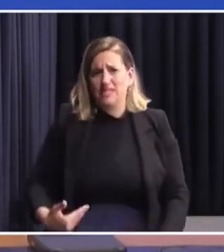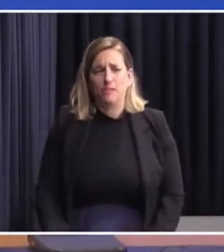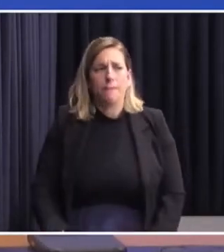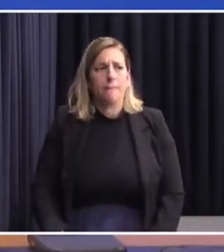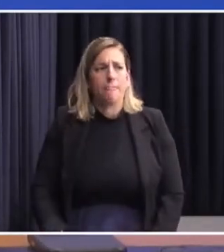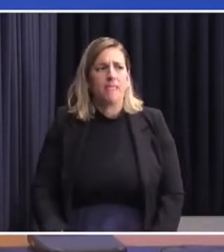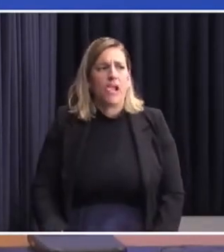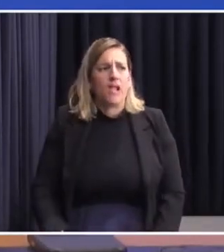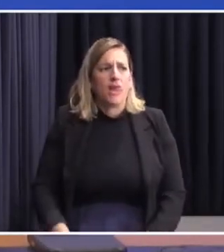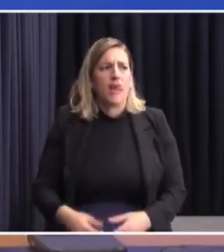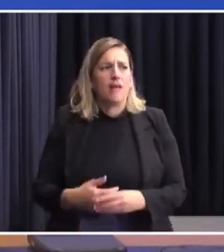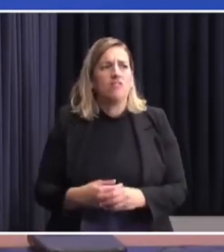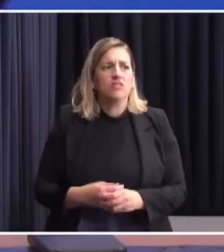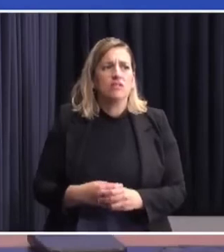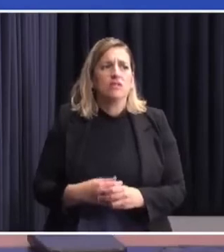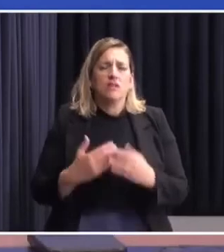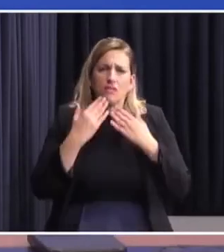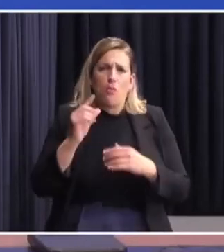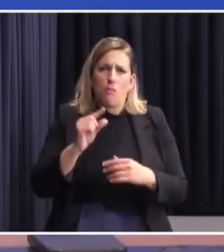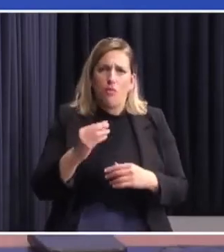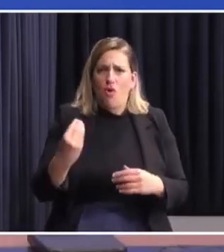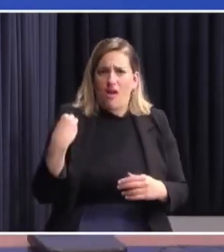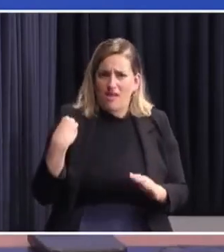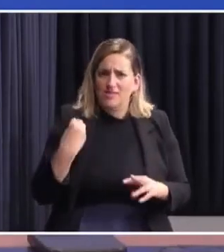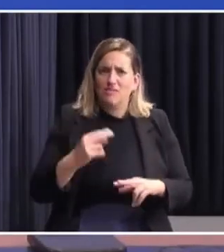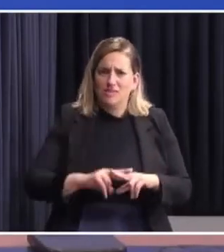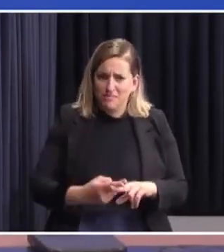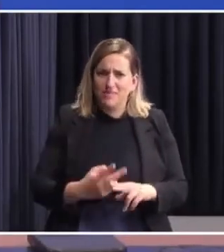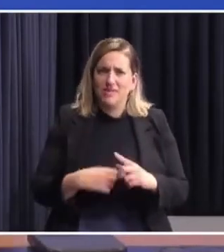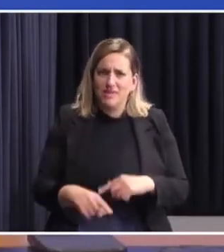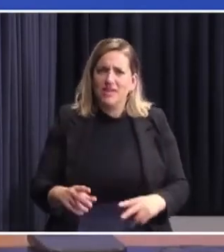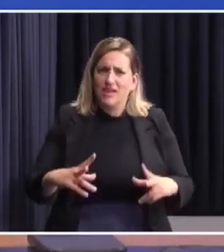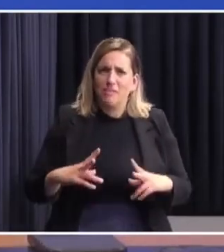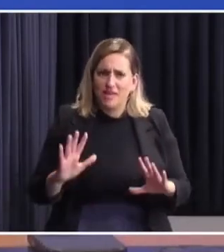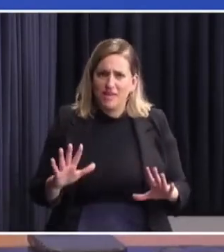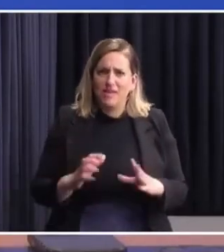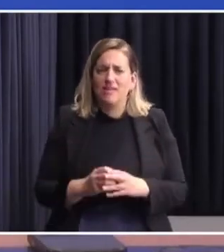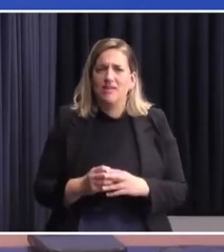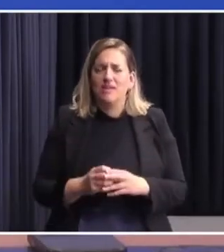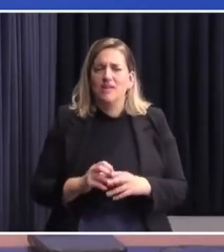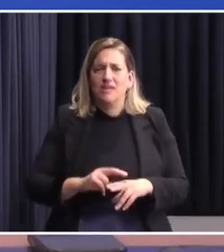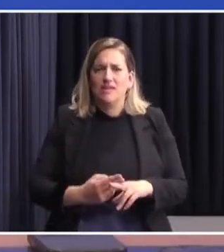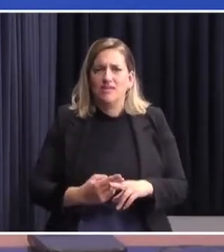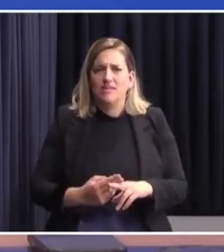Gracias, Federico. Estoy un poco cansado, ¿está? Quedate con el micrófono por si me tengo que repetir un poco parte de la